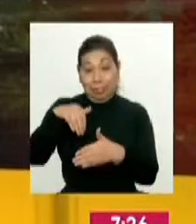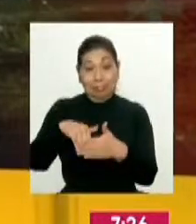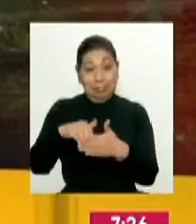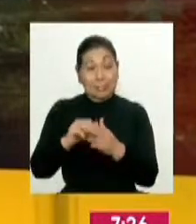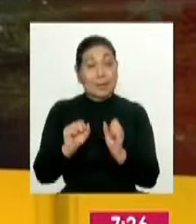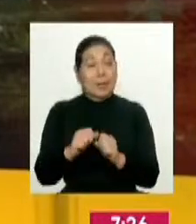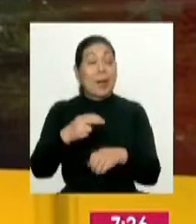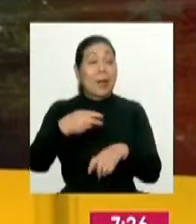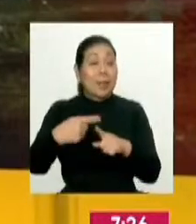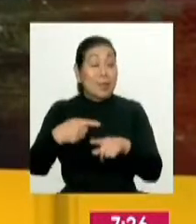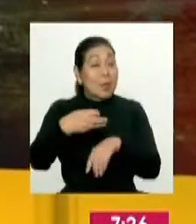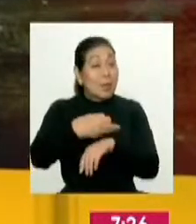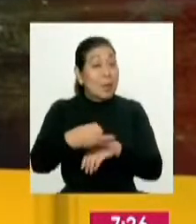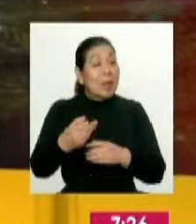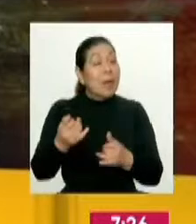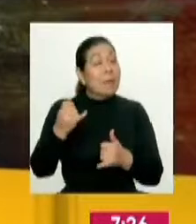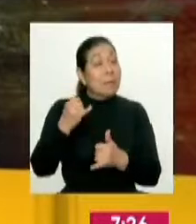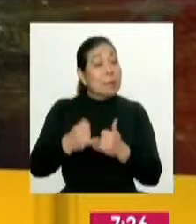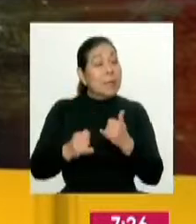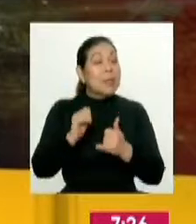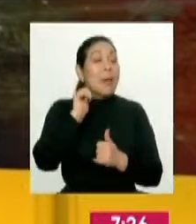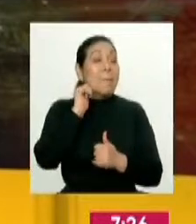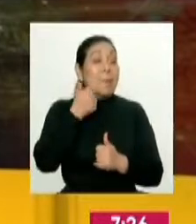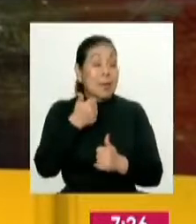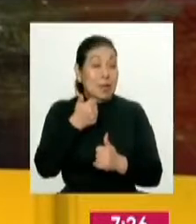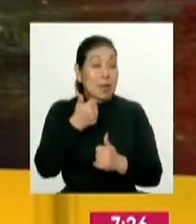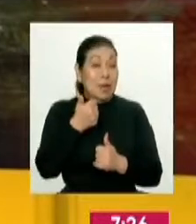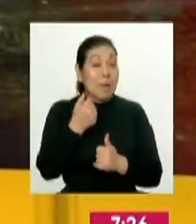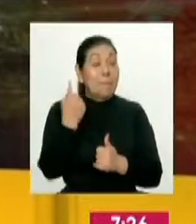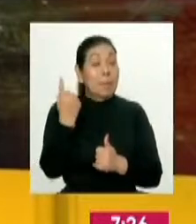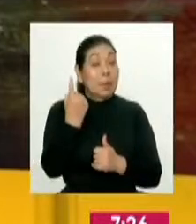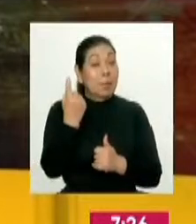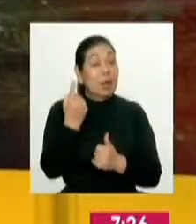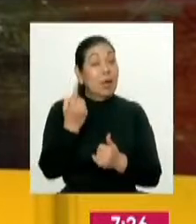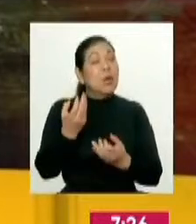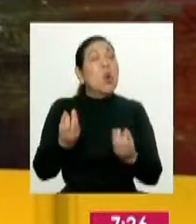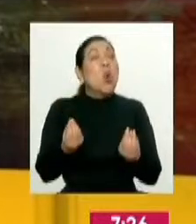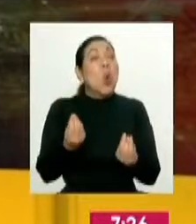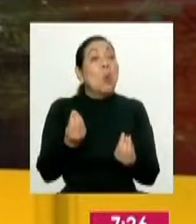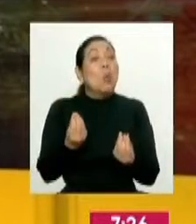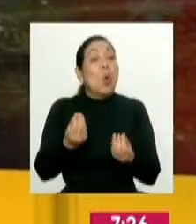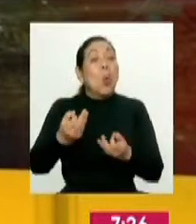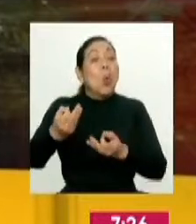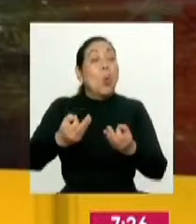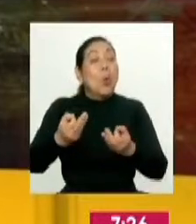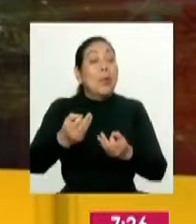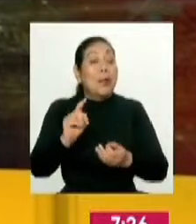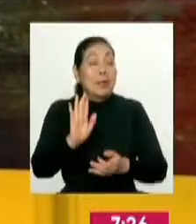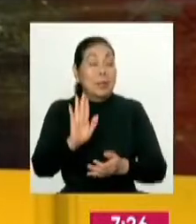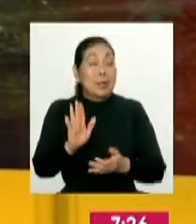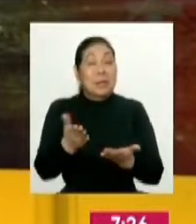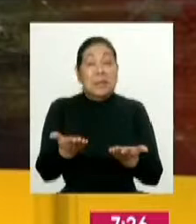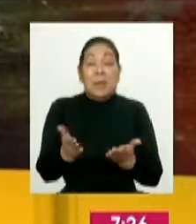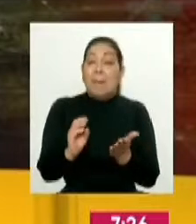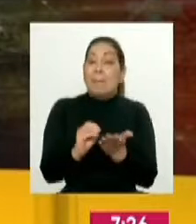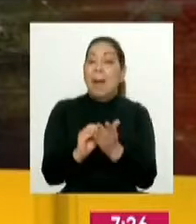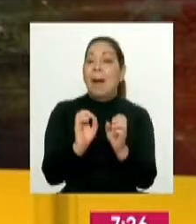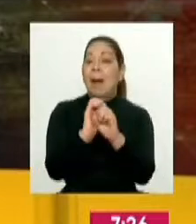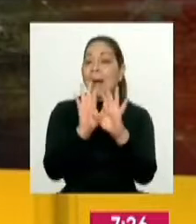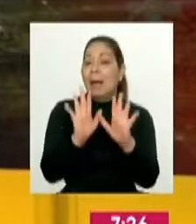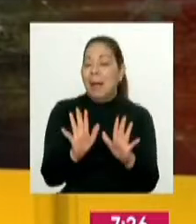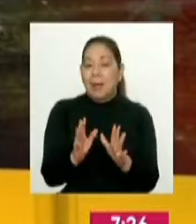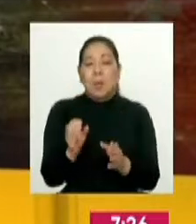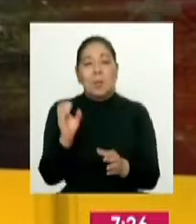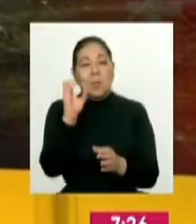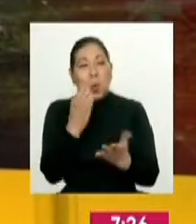regionales, el plazo vence mañana, para la primera rendición de cuentas. Se busca transparencia,